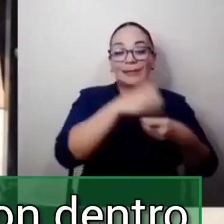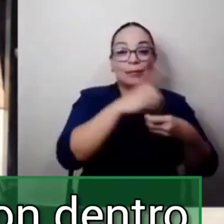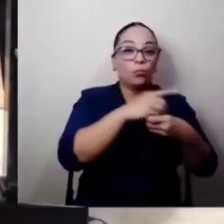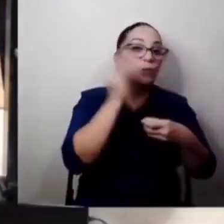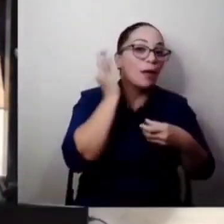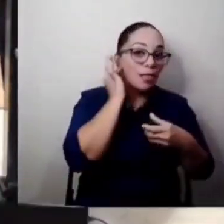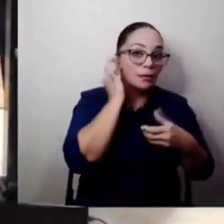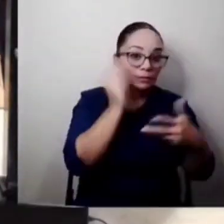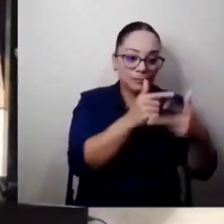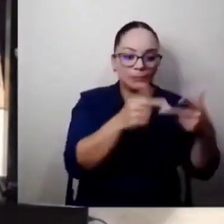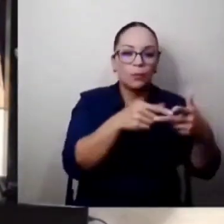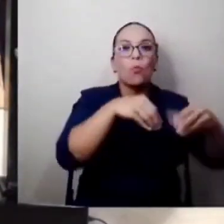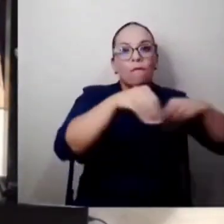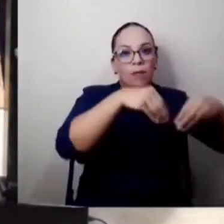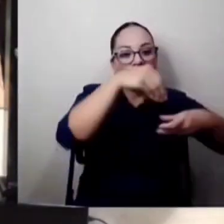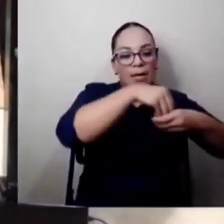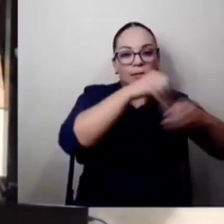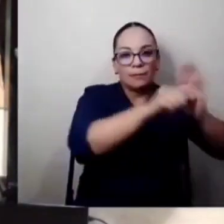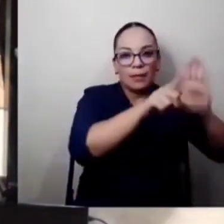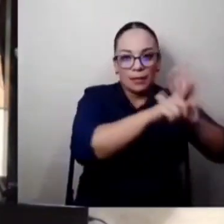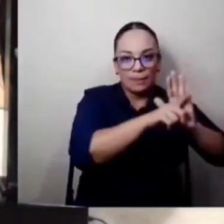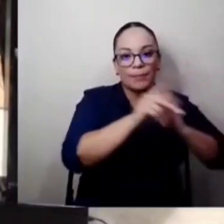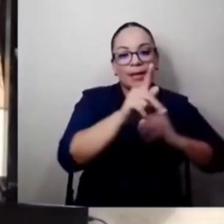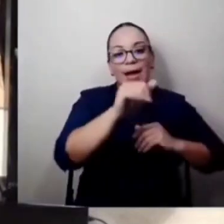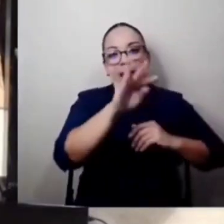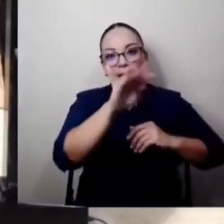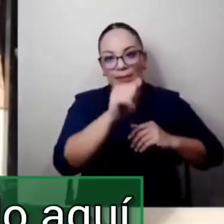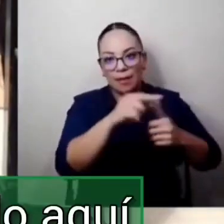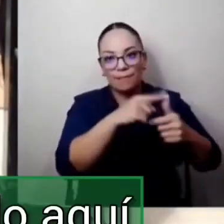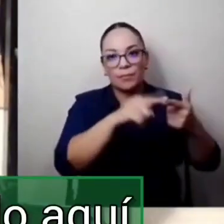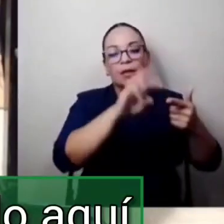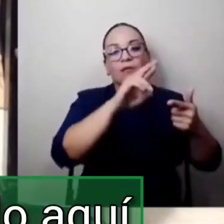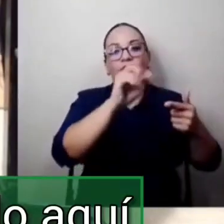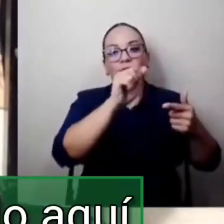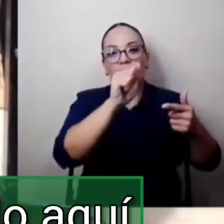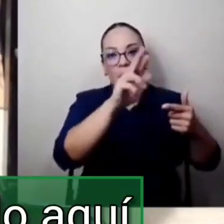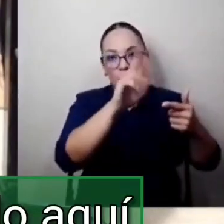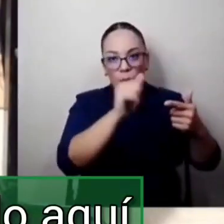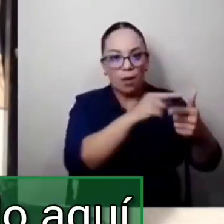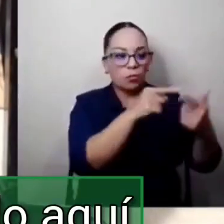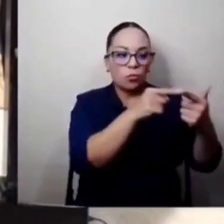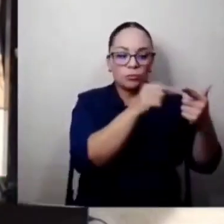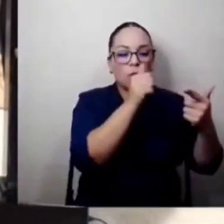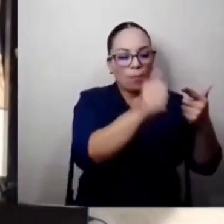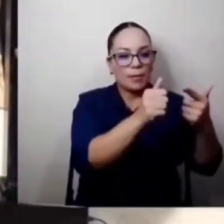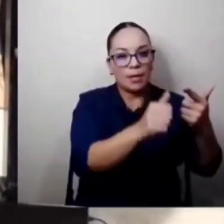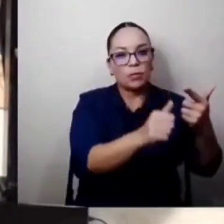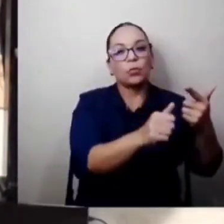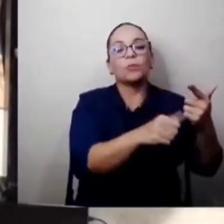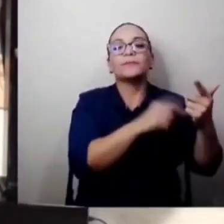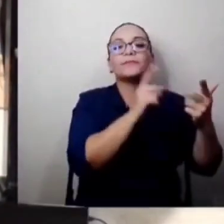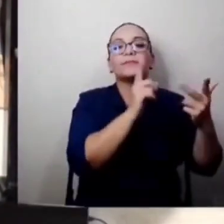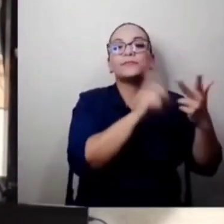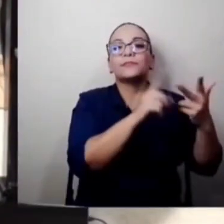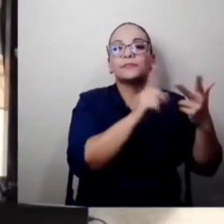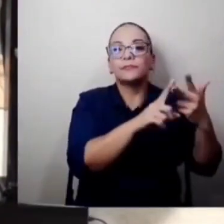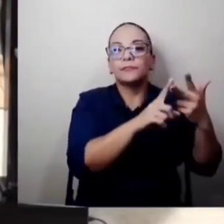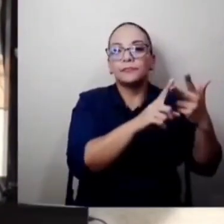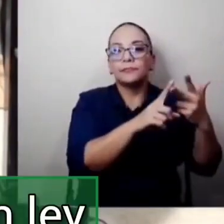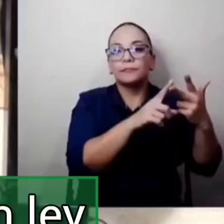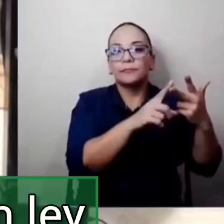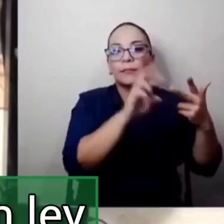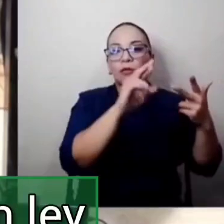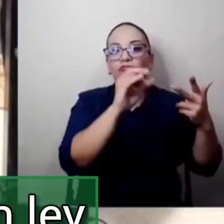movieron dentro de la Asamblea. Doña Katia Rivera, doña Rosadora Méndez, que las dos nos están acompañando aquí, y doña Rocío